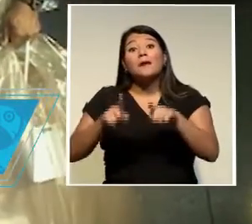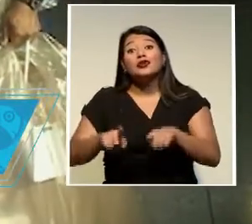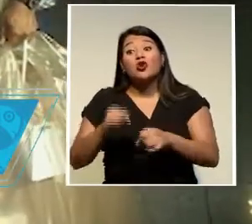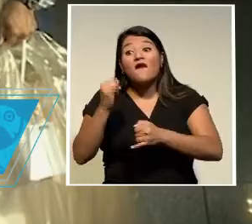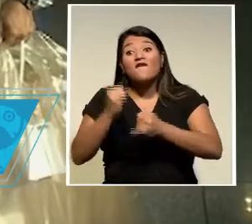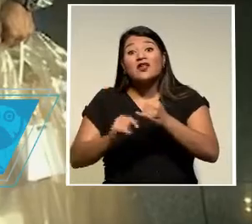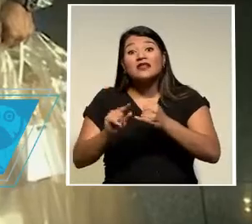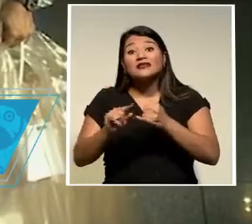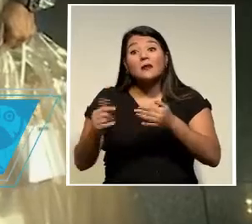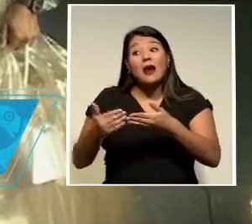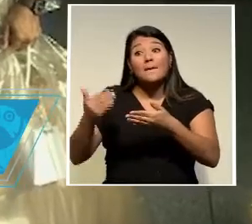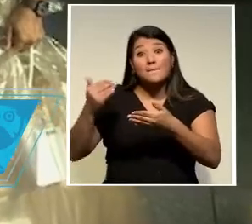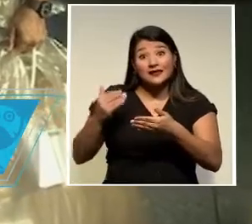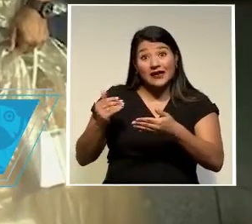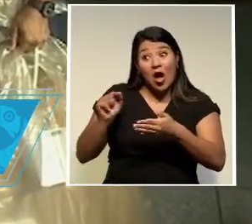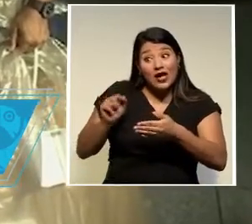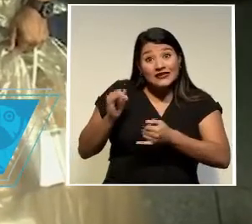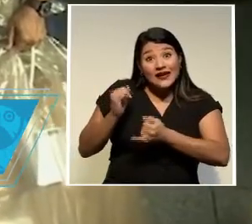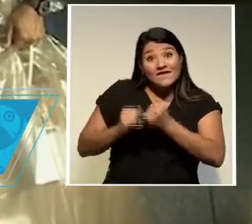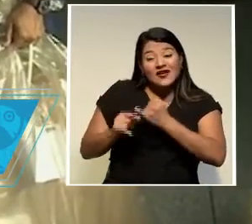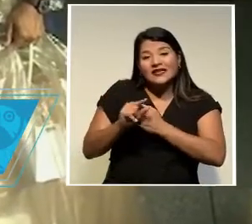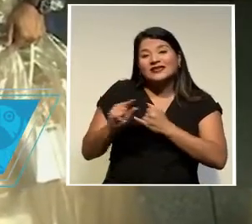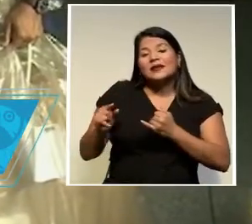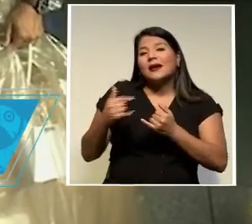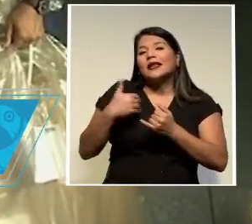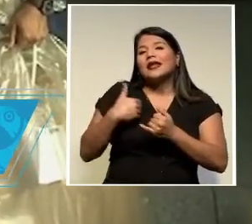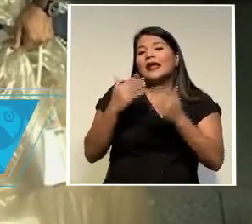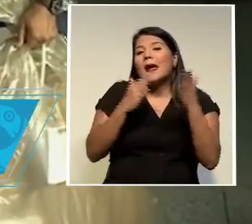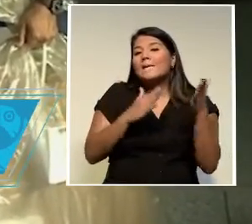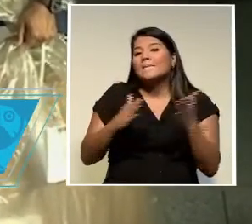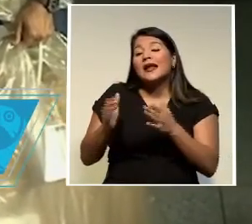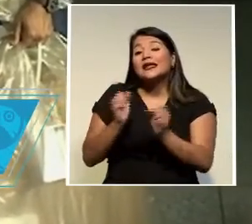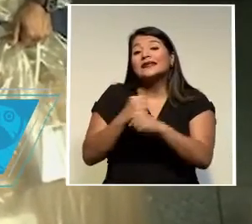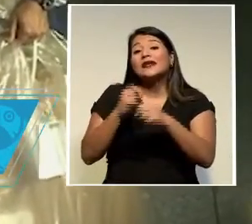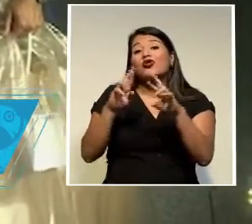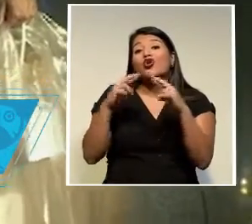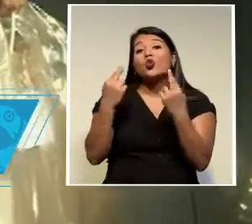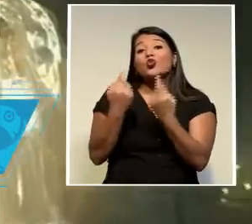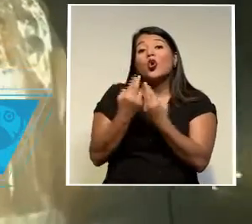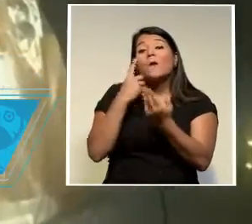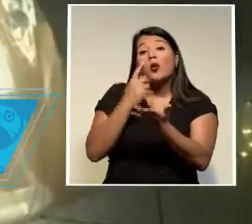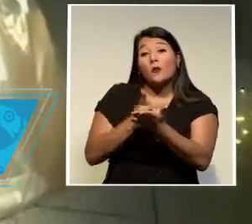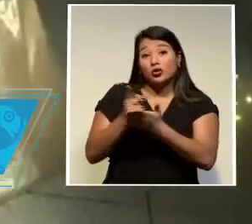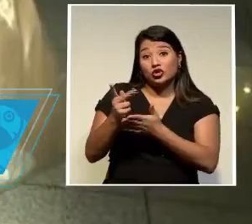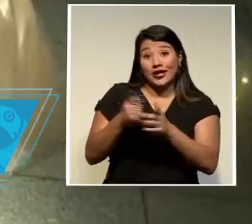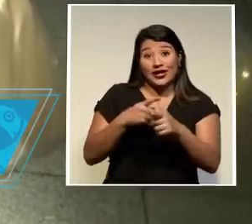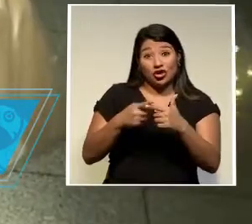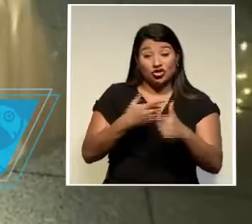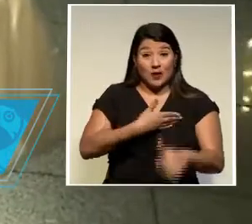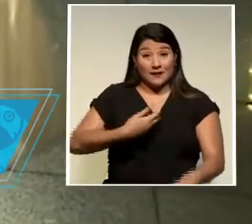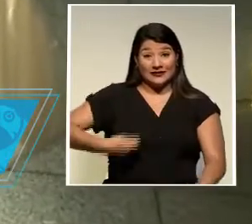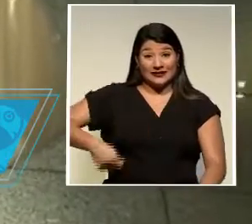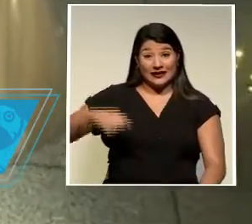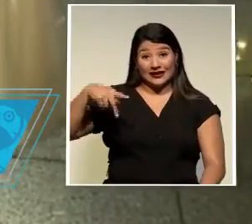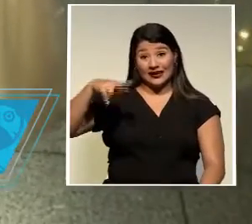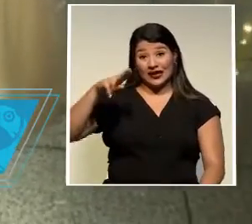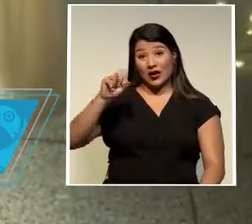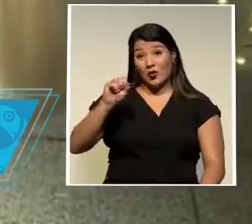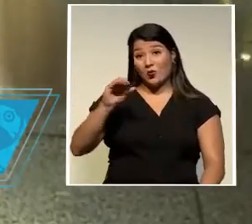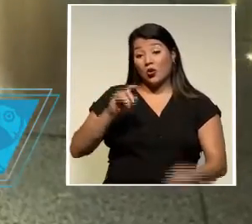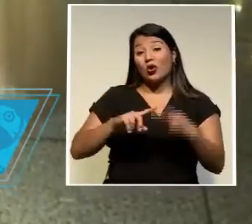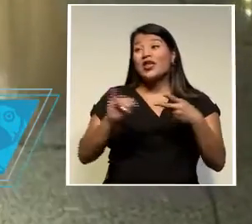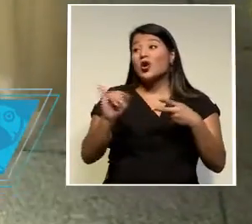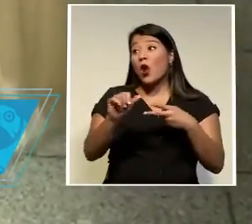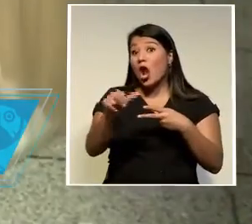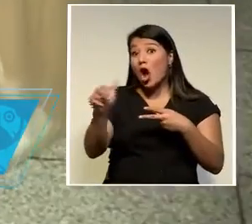fin de semana en que se realizaba las asambleas provinciales por lo que el presidente del partido unidad social cristiana así como otros integrantes